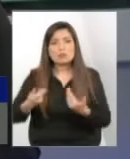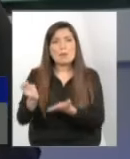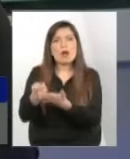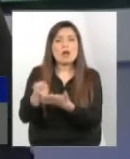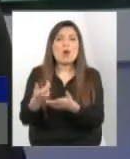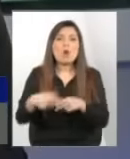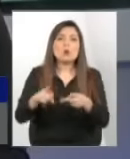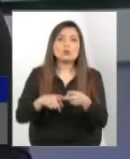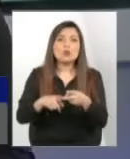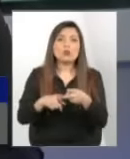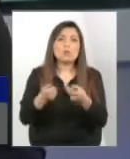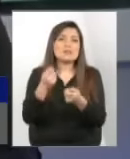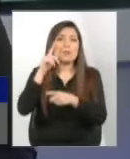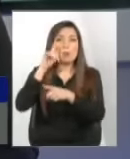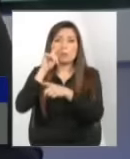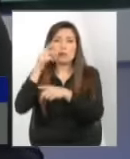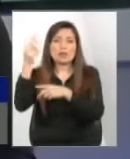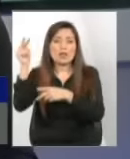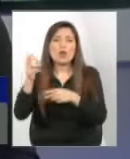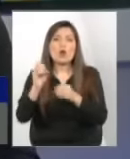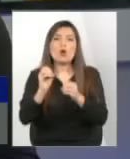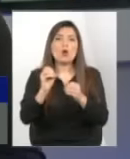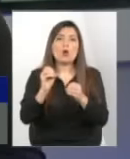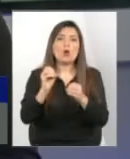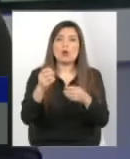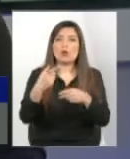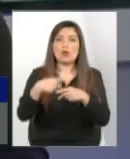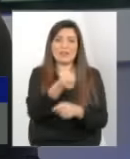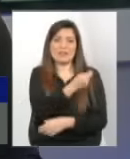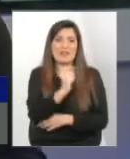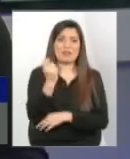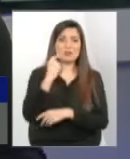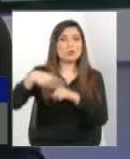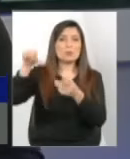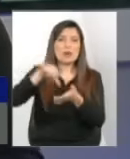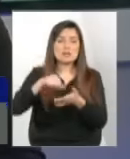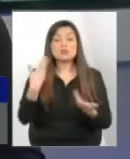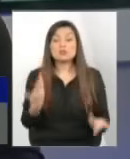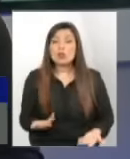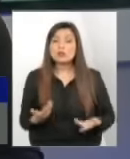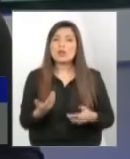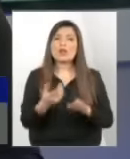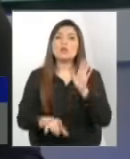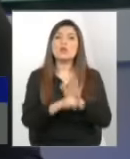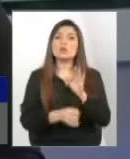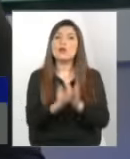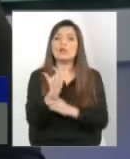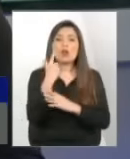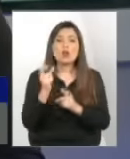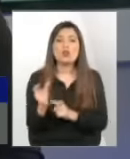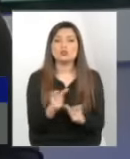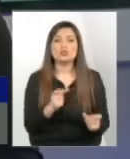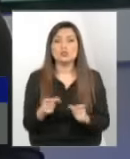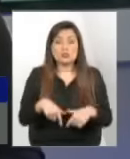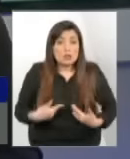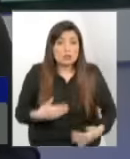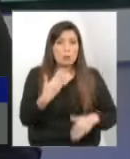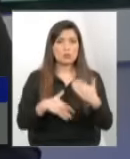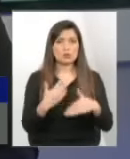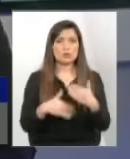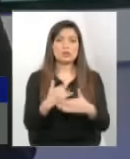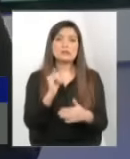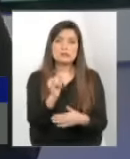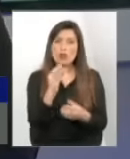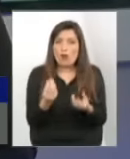al extranjero se norma en el país y hay una ley de adopción hoy día que regula y que es sumamente estricta entonces cuando diría claro los procesos